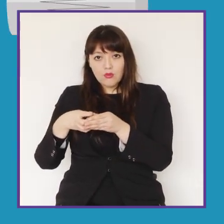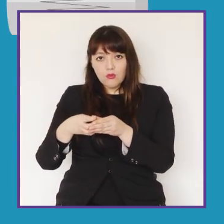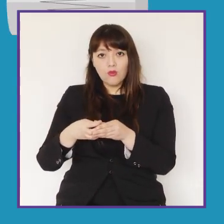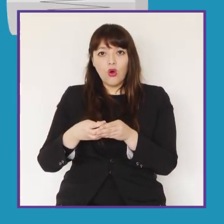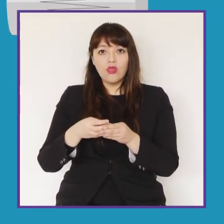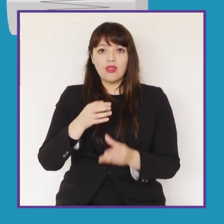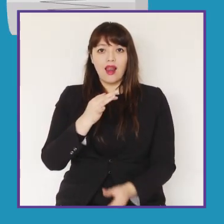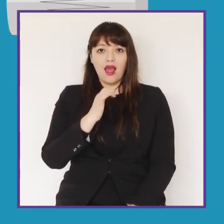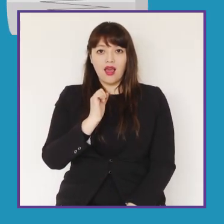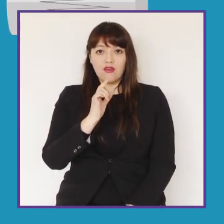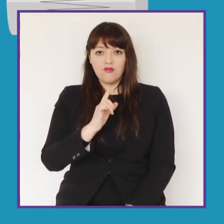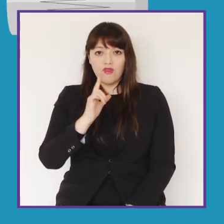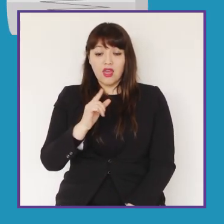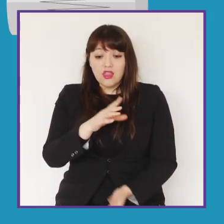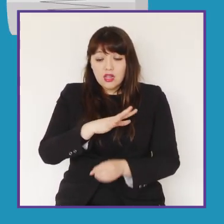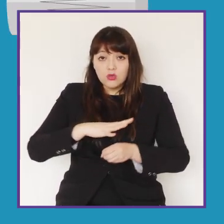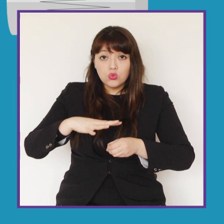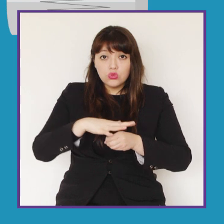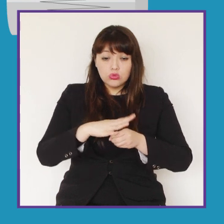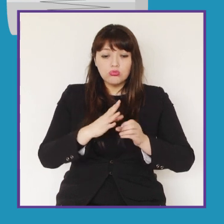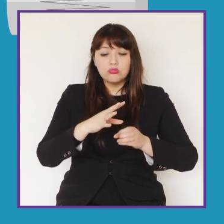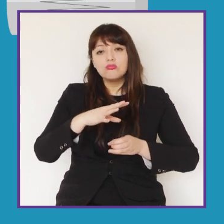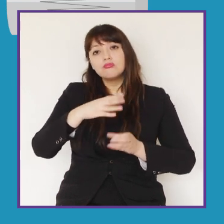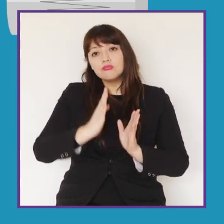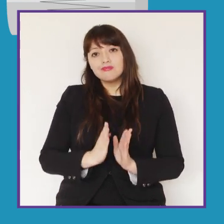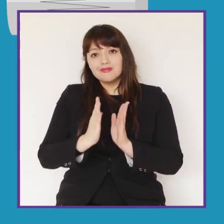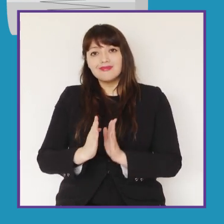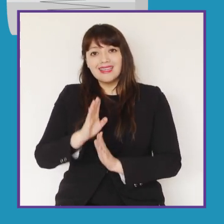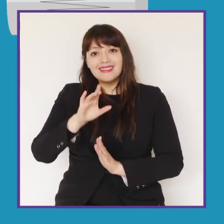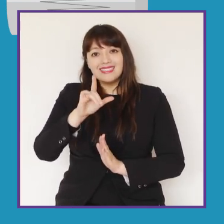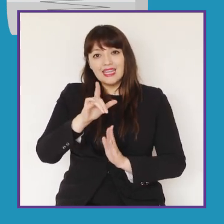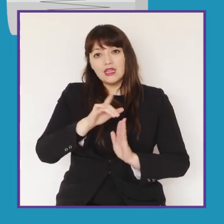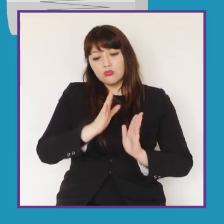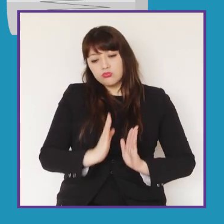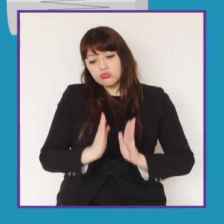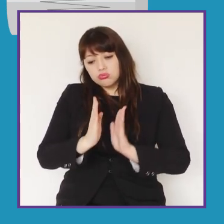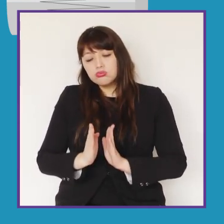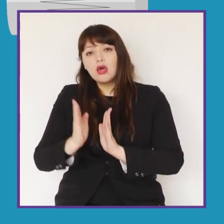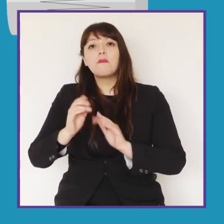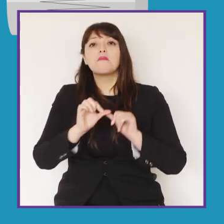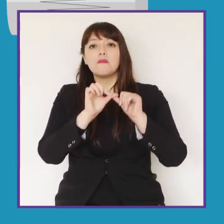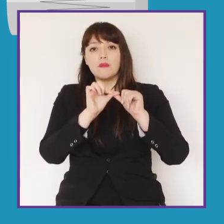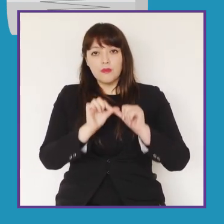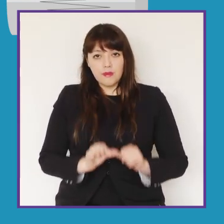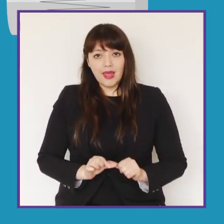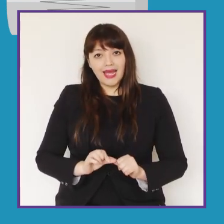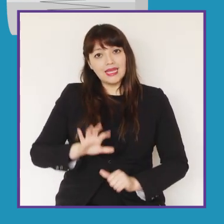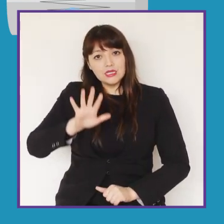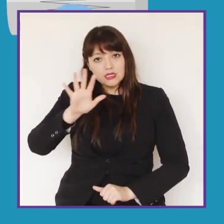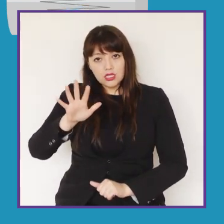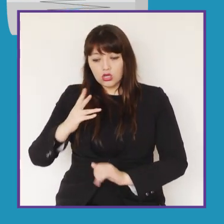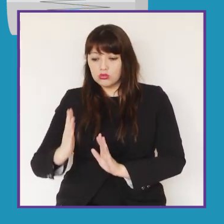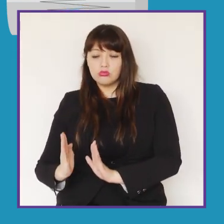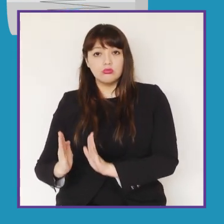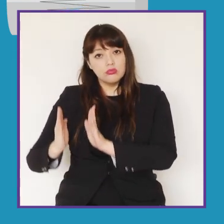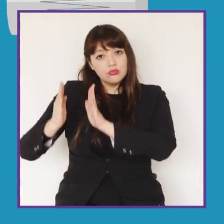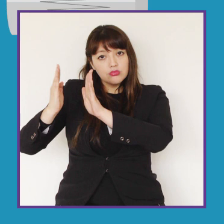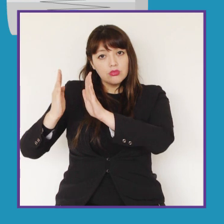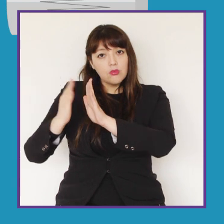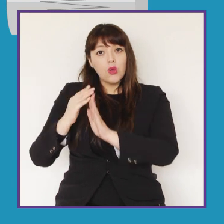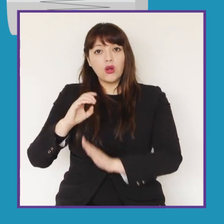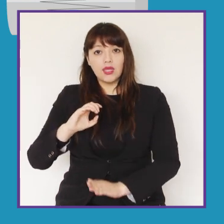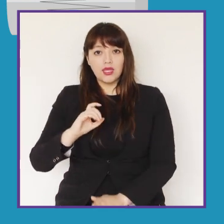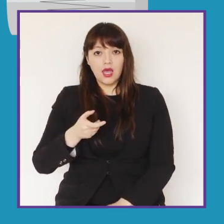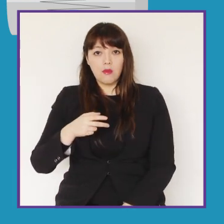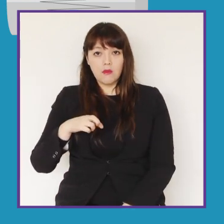lo largo de la falla. Específicamente, se trata de 7 estaciones sismológicas permanentes y 5 estaciones equipadas